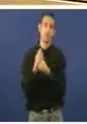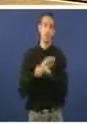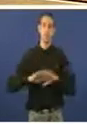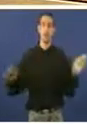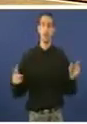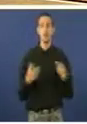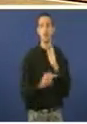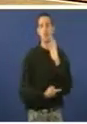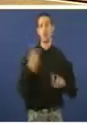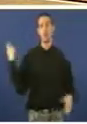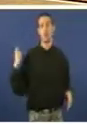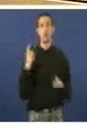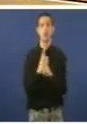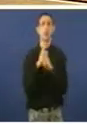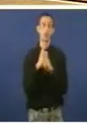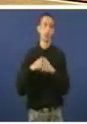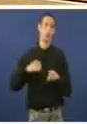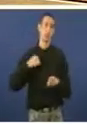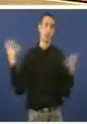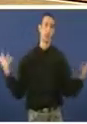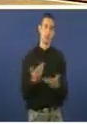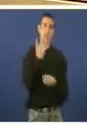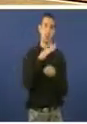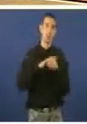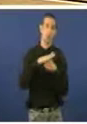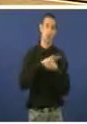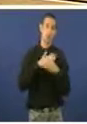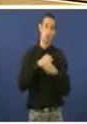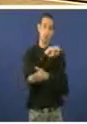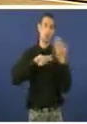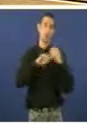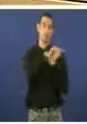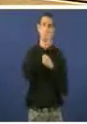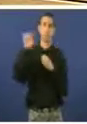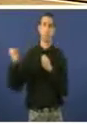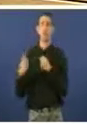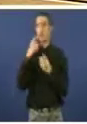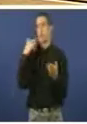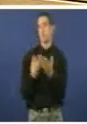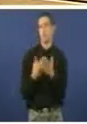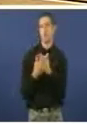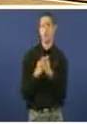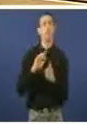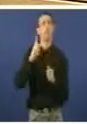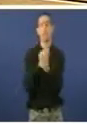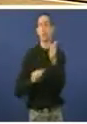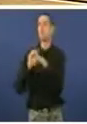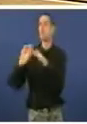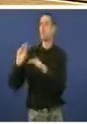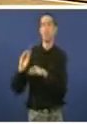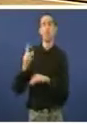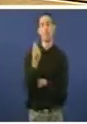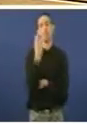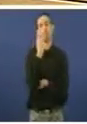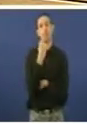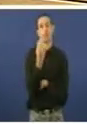transporte sanitario urxente en varias comarcas de Galiza demostración ben clara que para vostedes está antes os cartos que a saúde e a